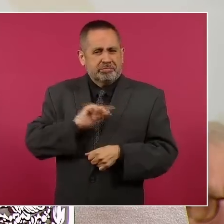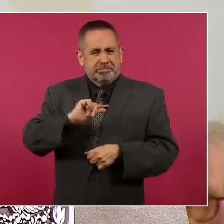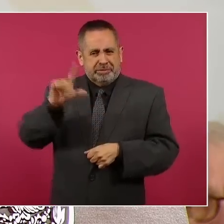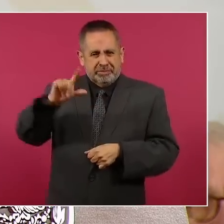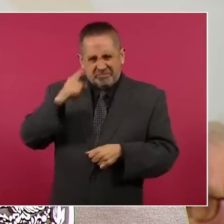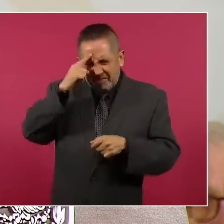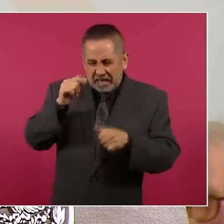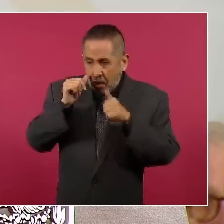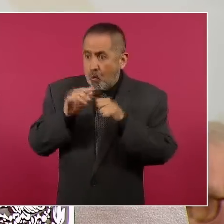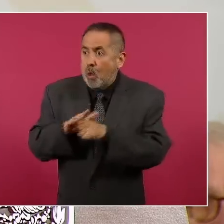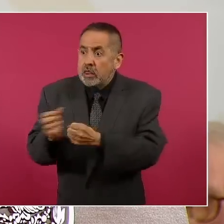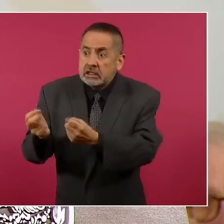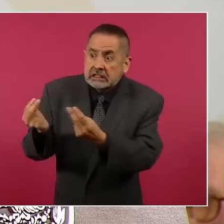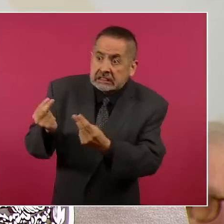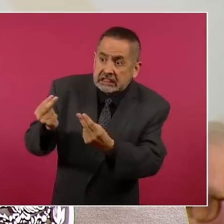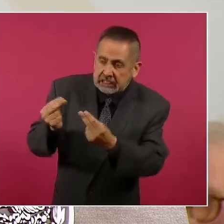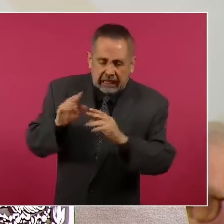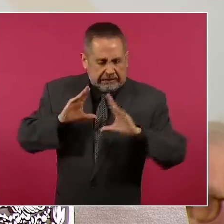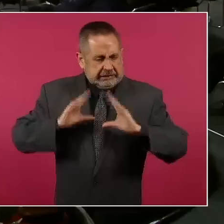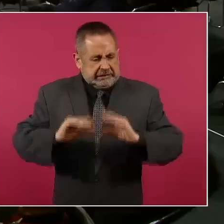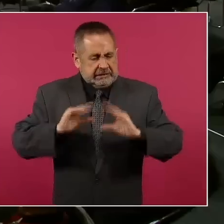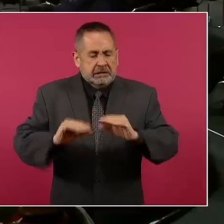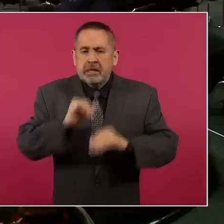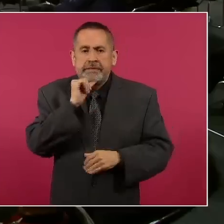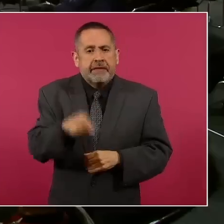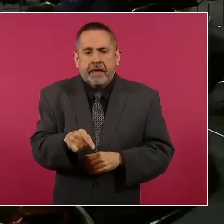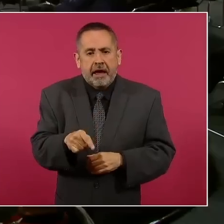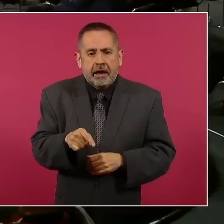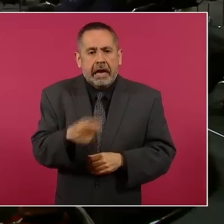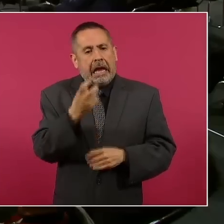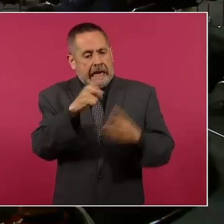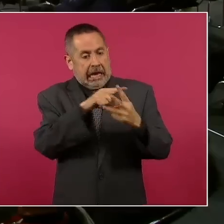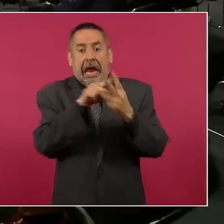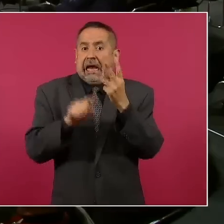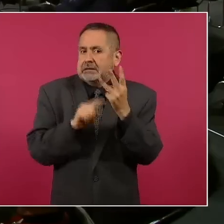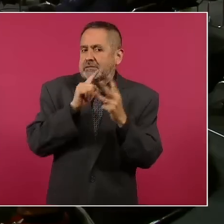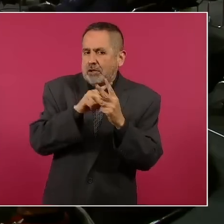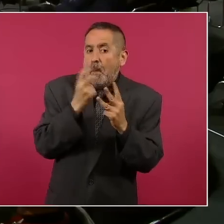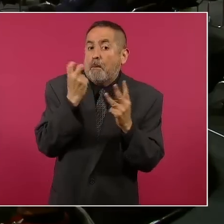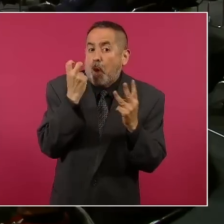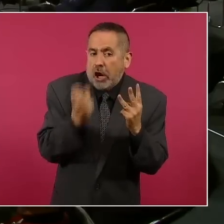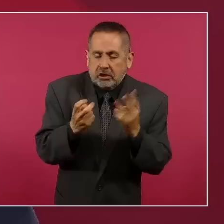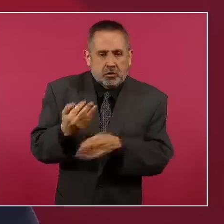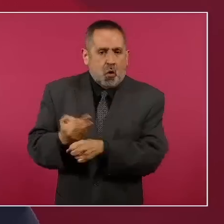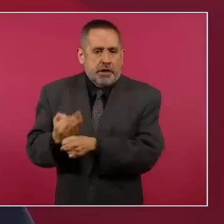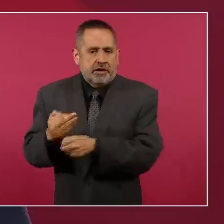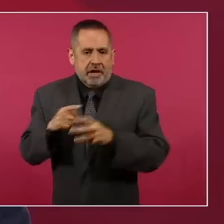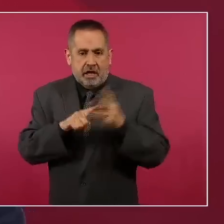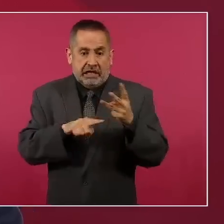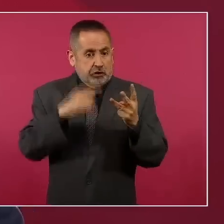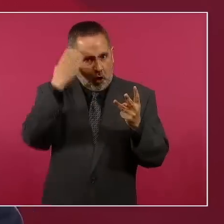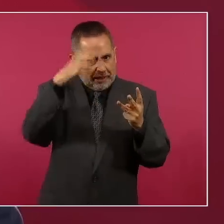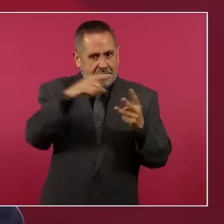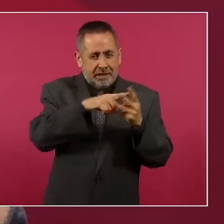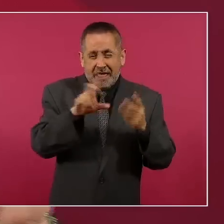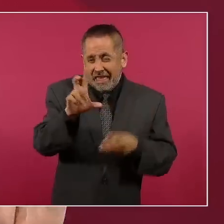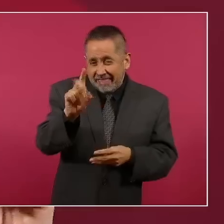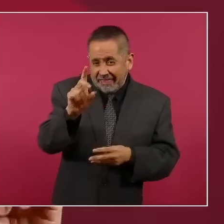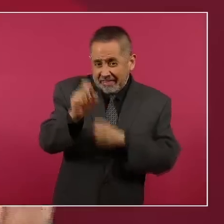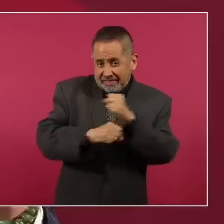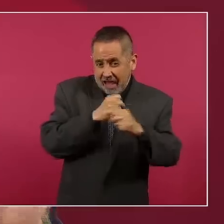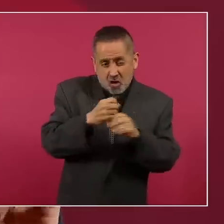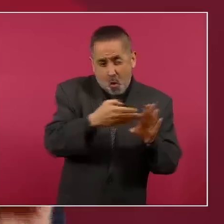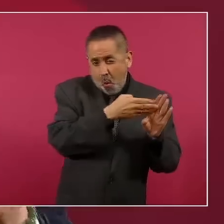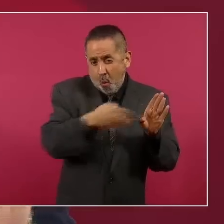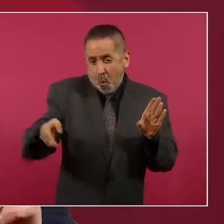términos de la necesidad de los propios sistemas de salud. Eso es verdaderamente criminal, que durante 30 años no